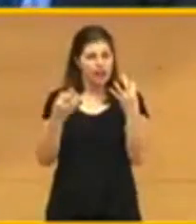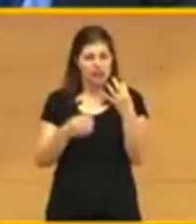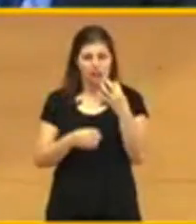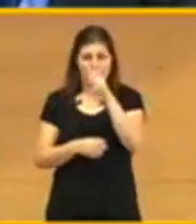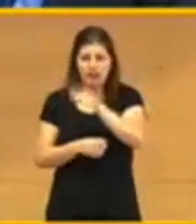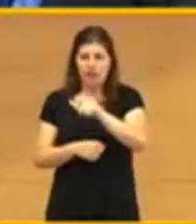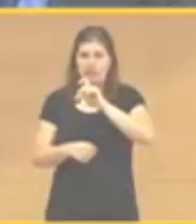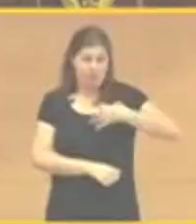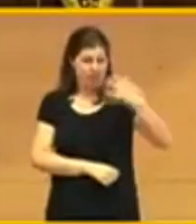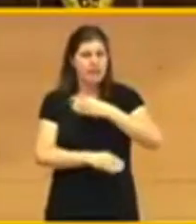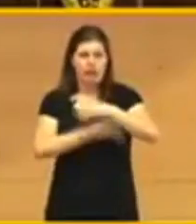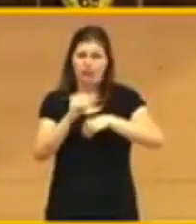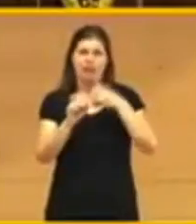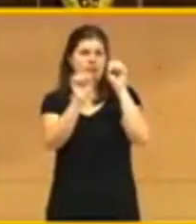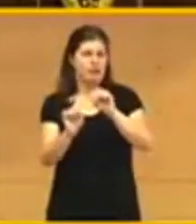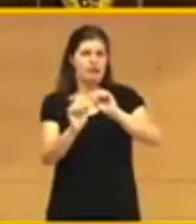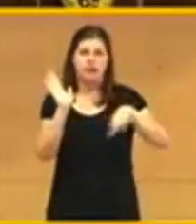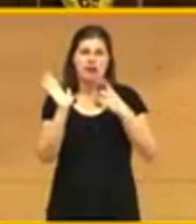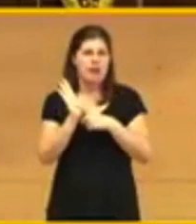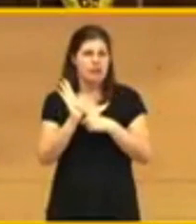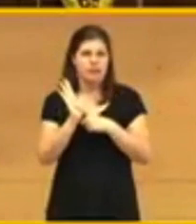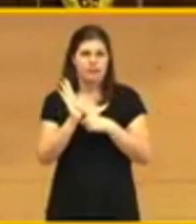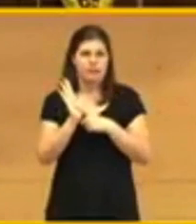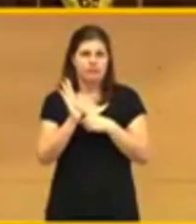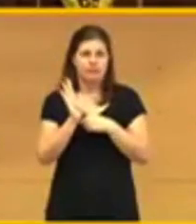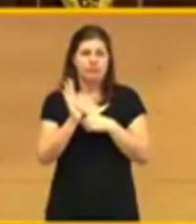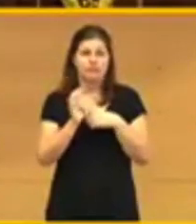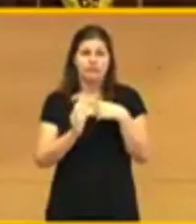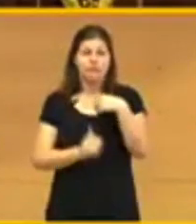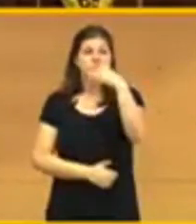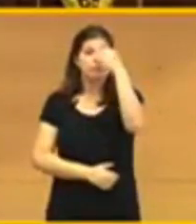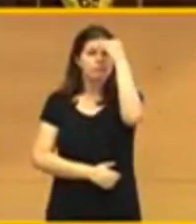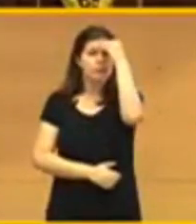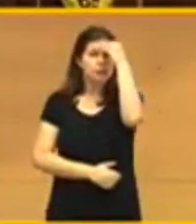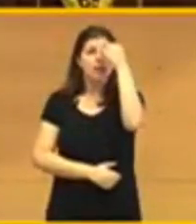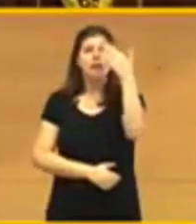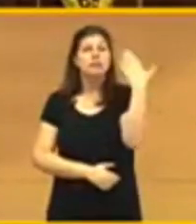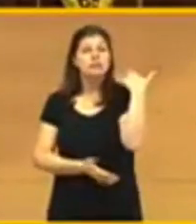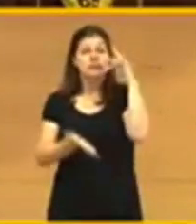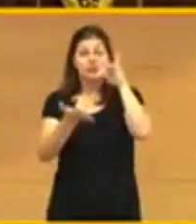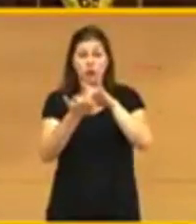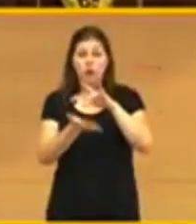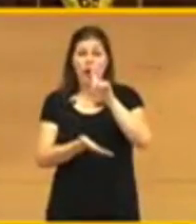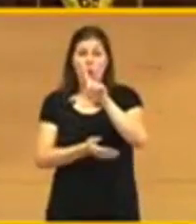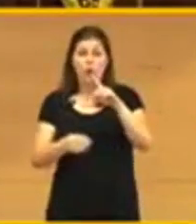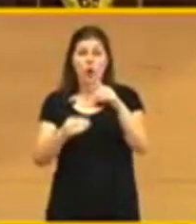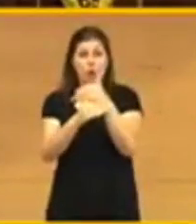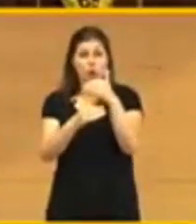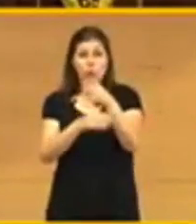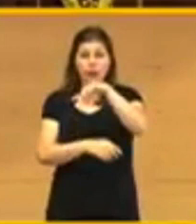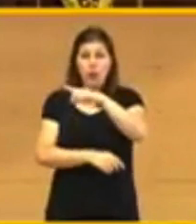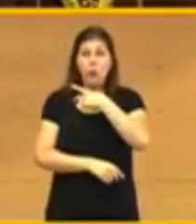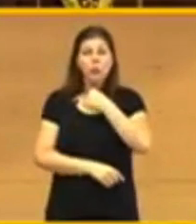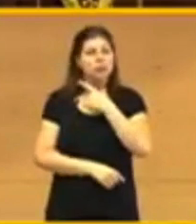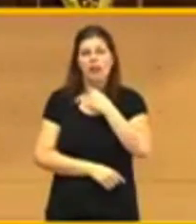los derechos de todos. A nadie le puede gustar lo que ocurrió el 1 de octubre. Nadie puede sentirse feliz